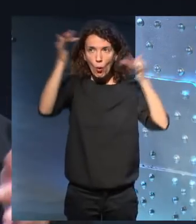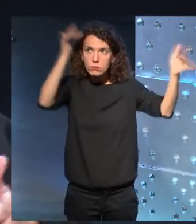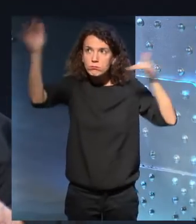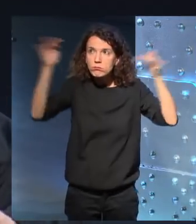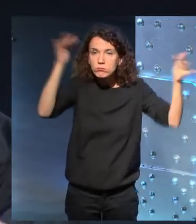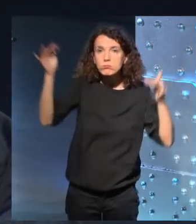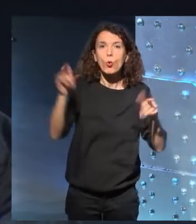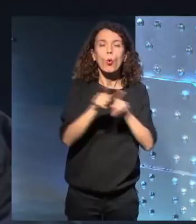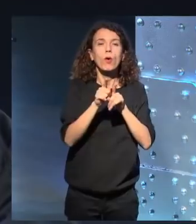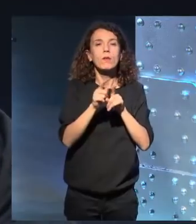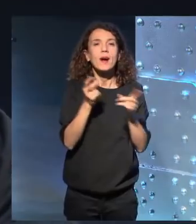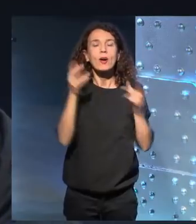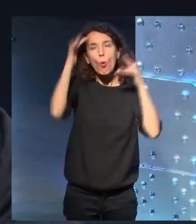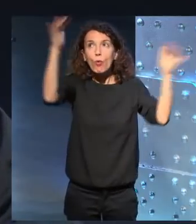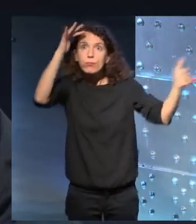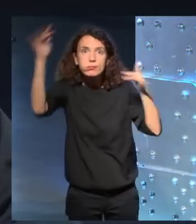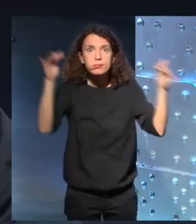reivindicado un poco la evasión.